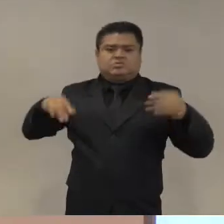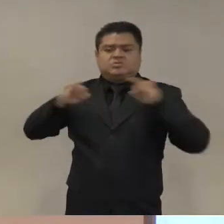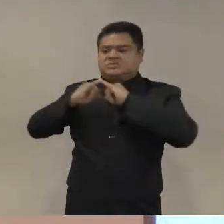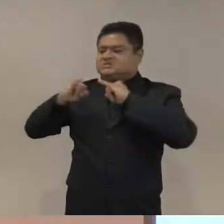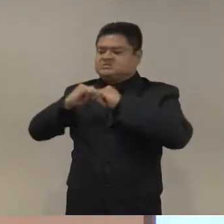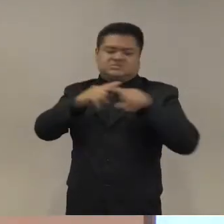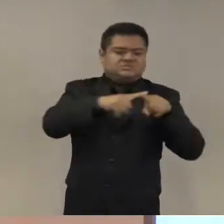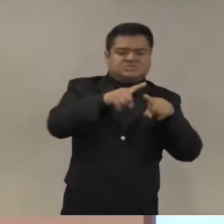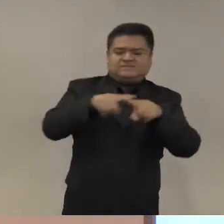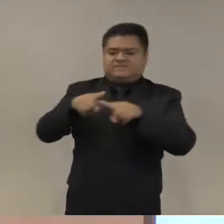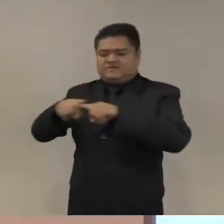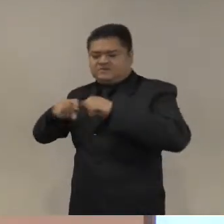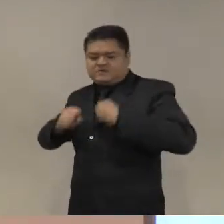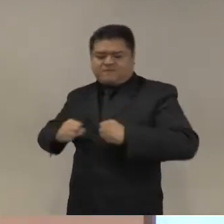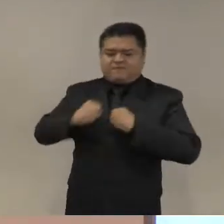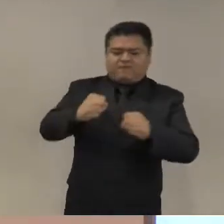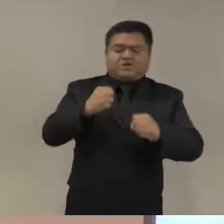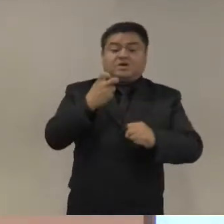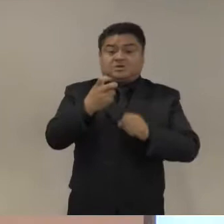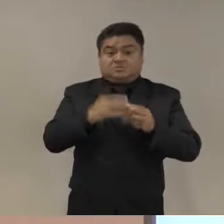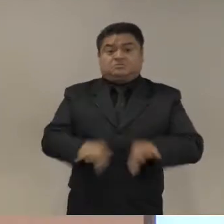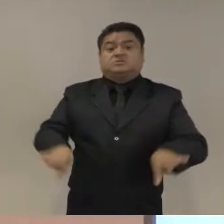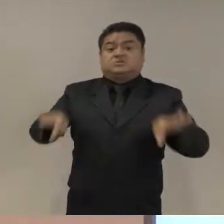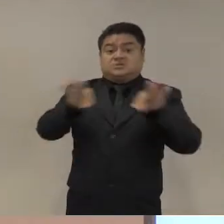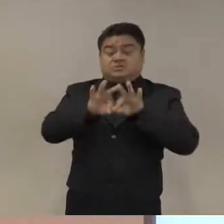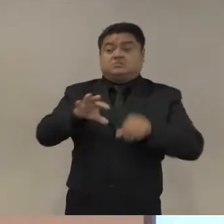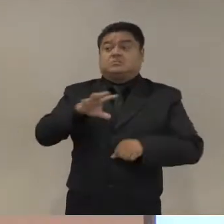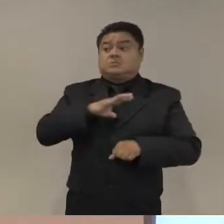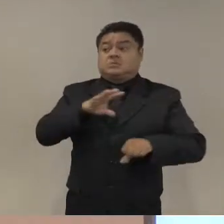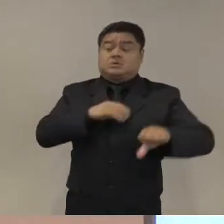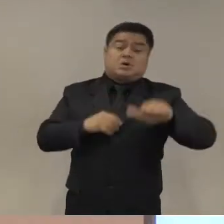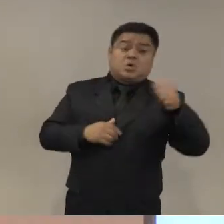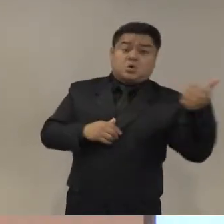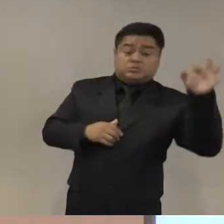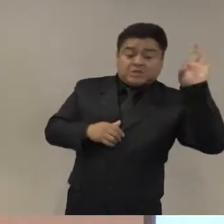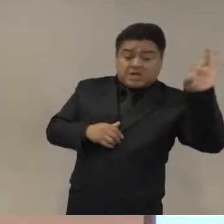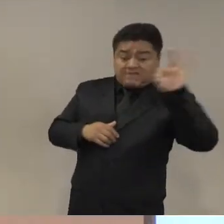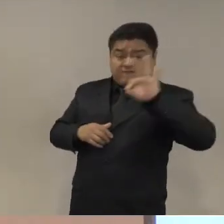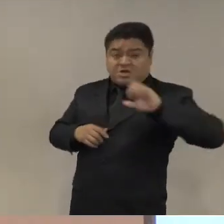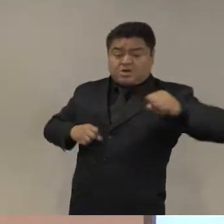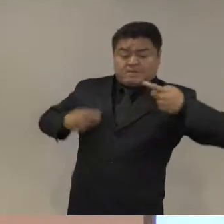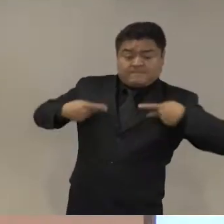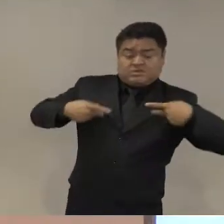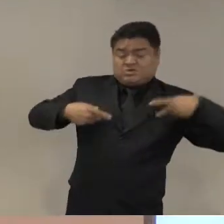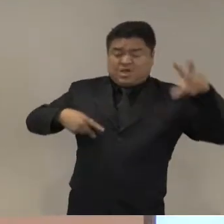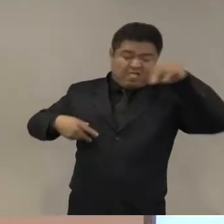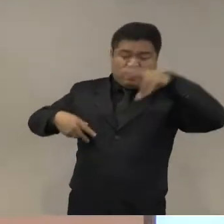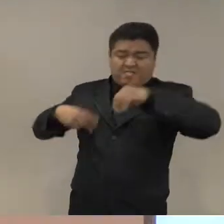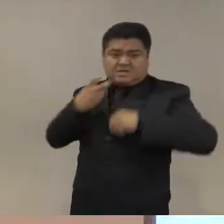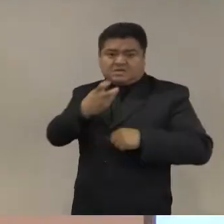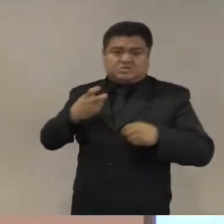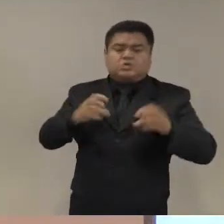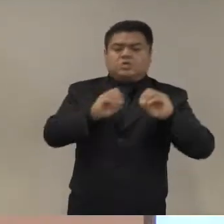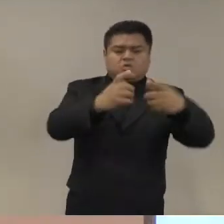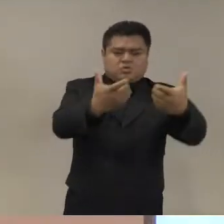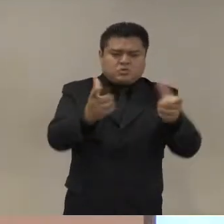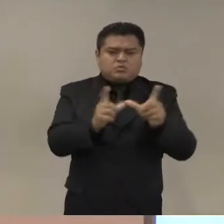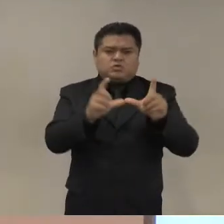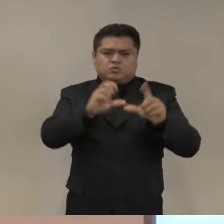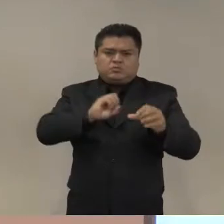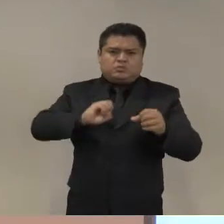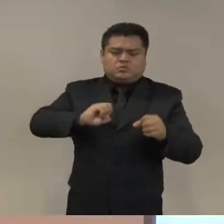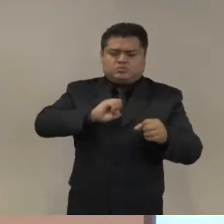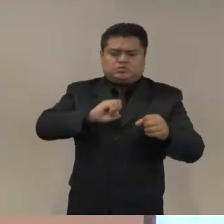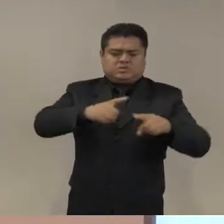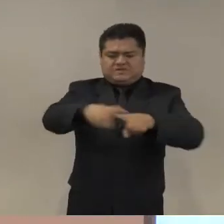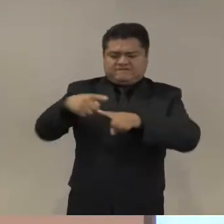de fuerzas poderosas se necesitará liderazgo político y movimientos sociales que no se rinden que se fijen en